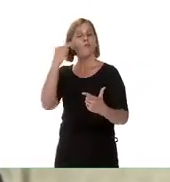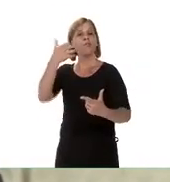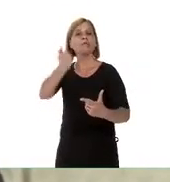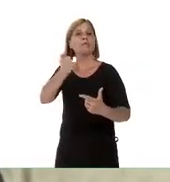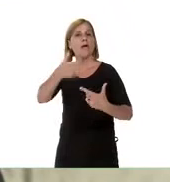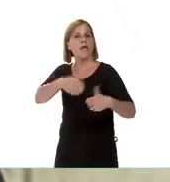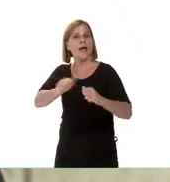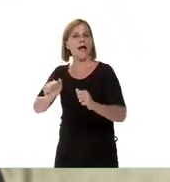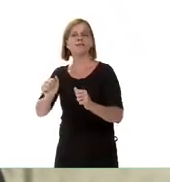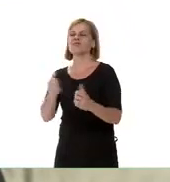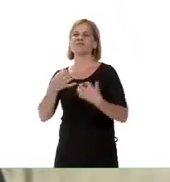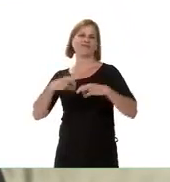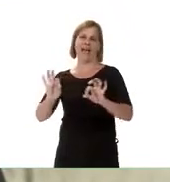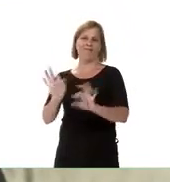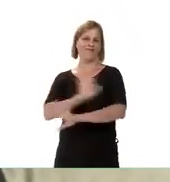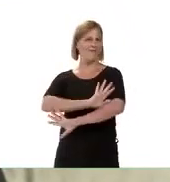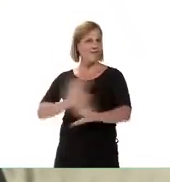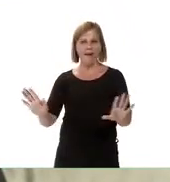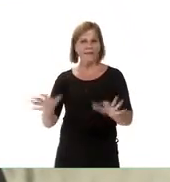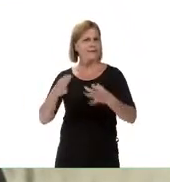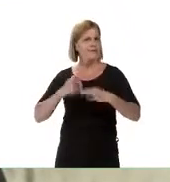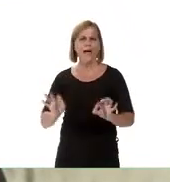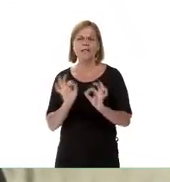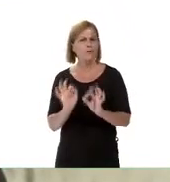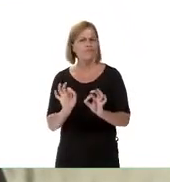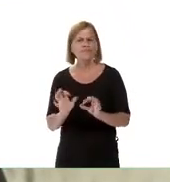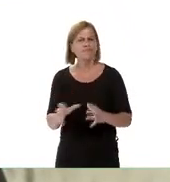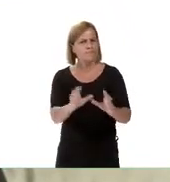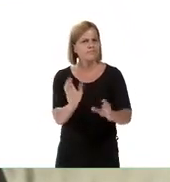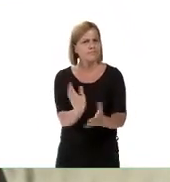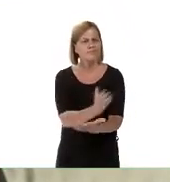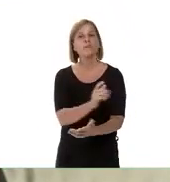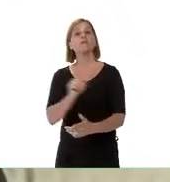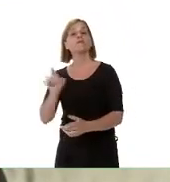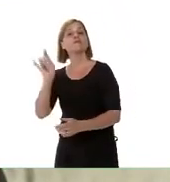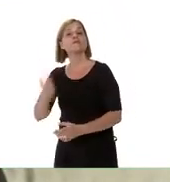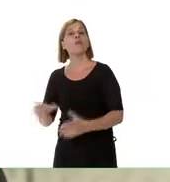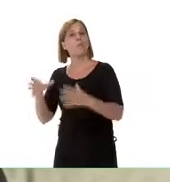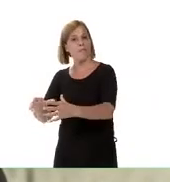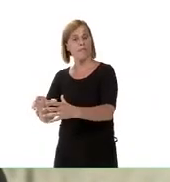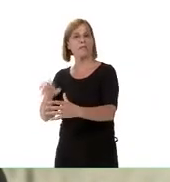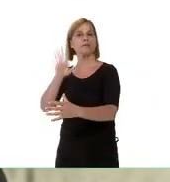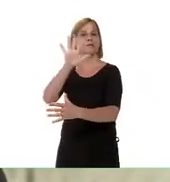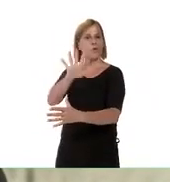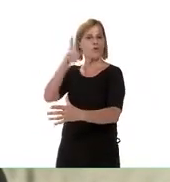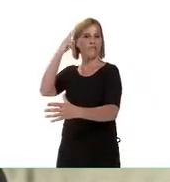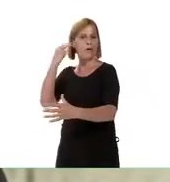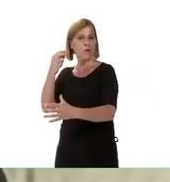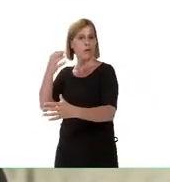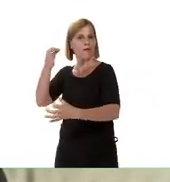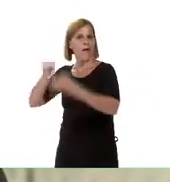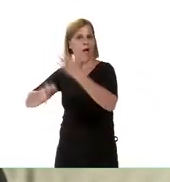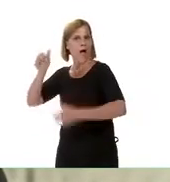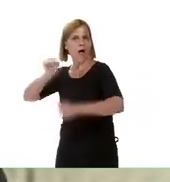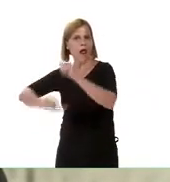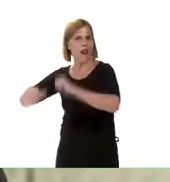casos descartados, totalmente descartados y nos quedan solamente 59 muestras que están en